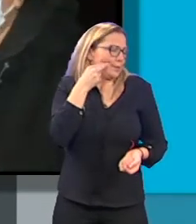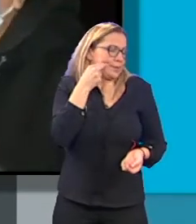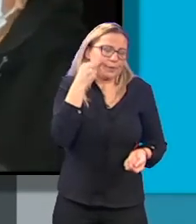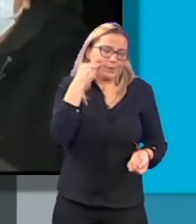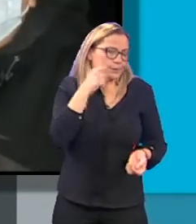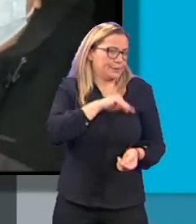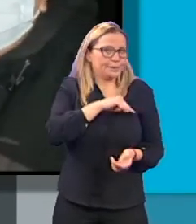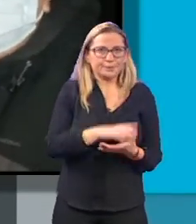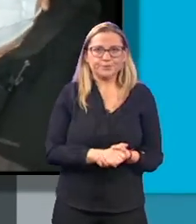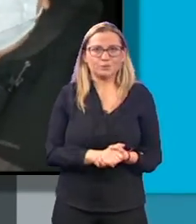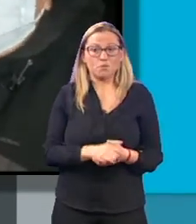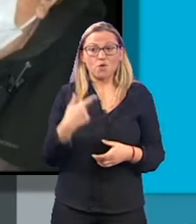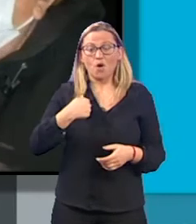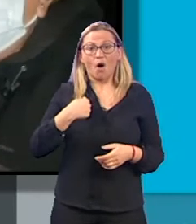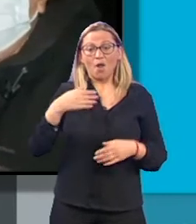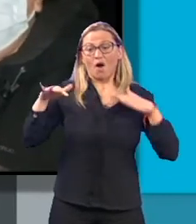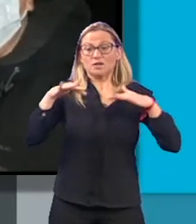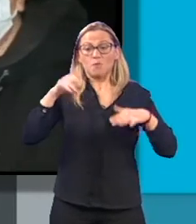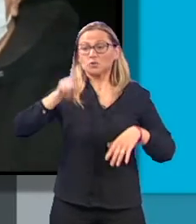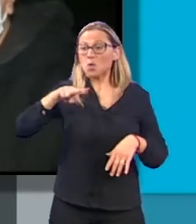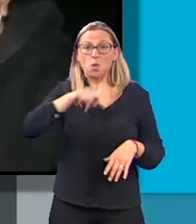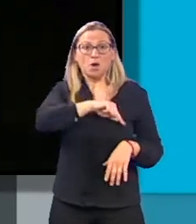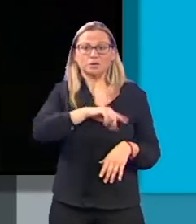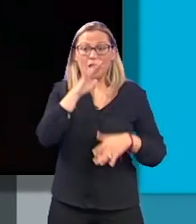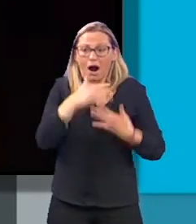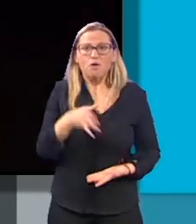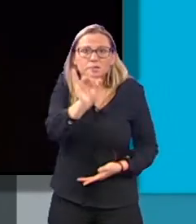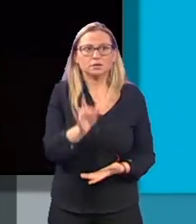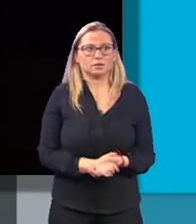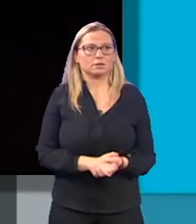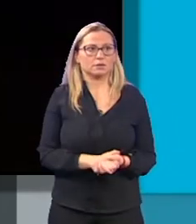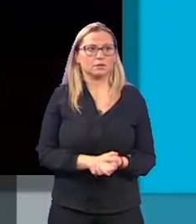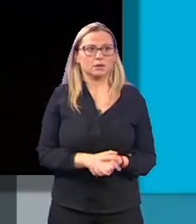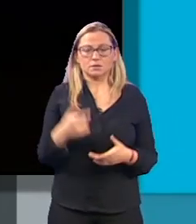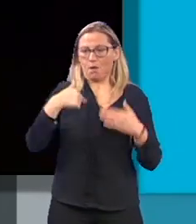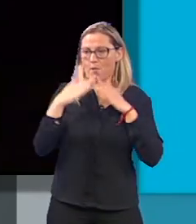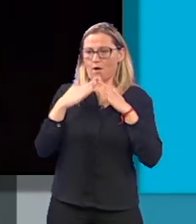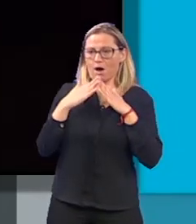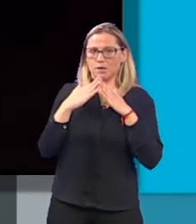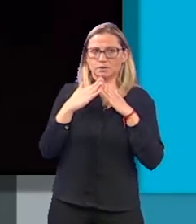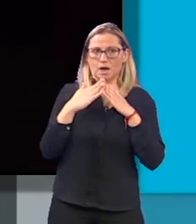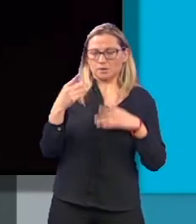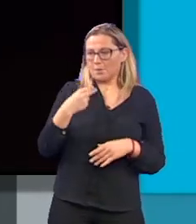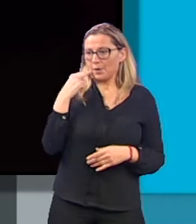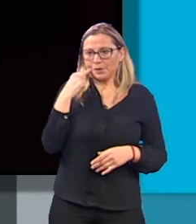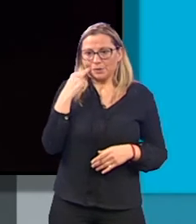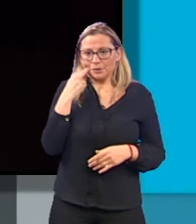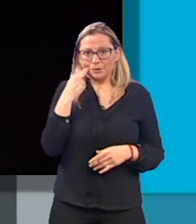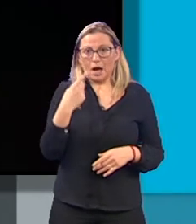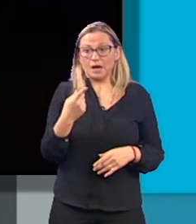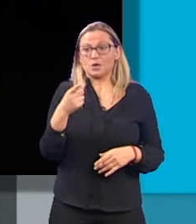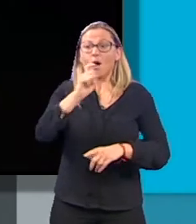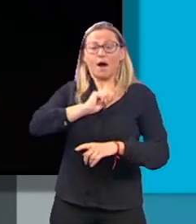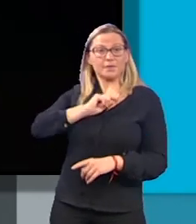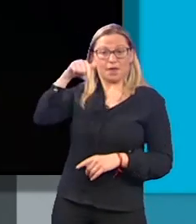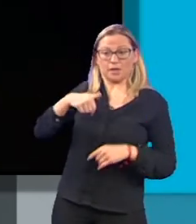muchísimo miedo, porque yo nunca me he enterado de los terremotos y ahora es cuando me estoy enterando. Y digamos, estábamos en la casa y decíamos que estamos asustados y no me he que estaba hasta